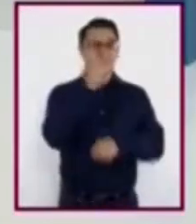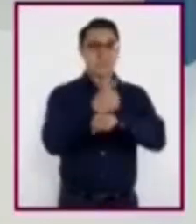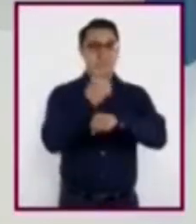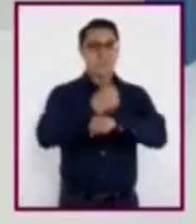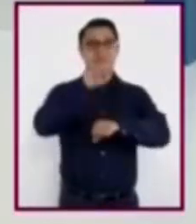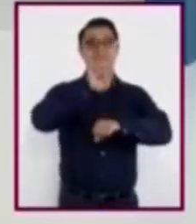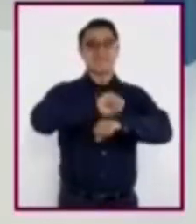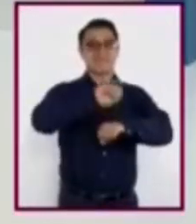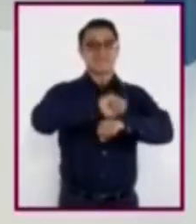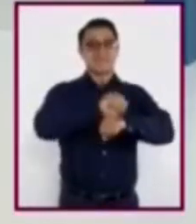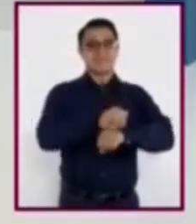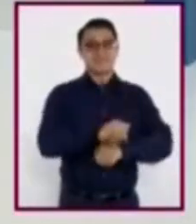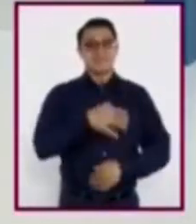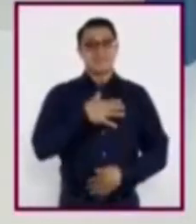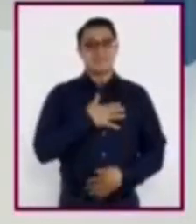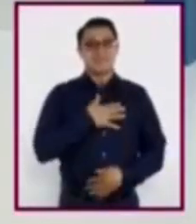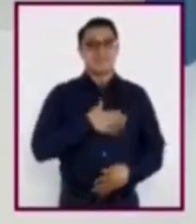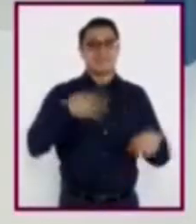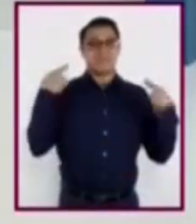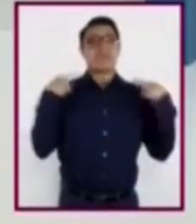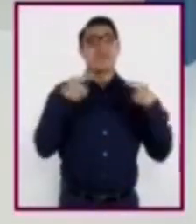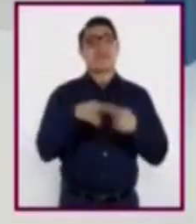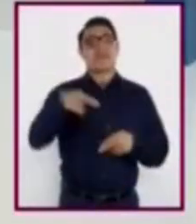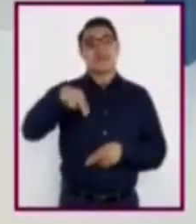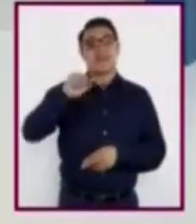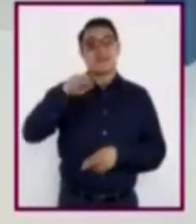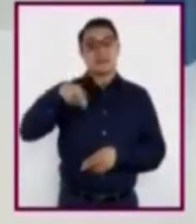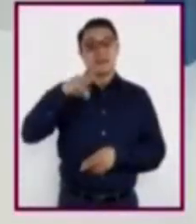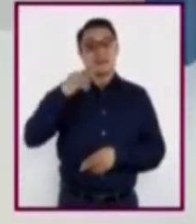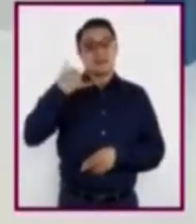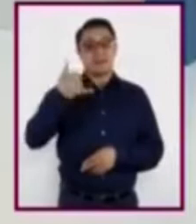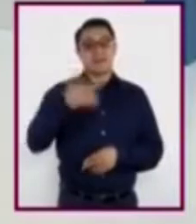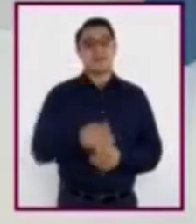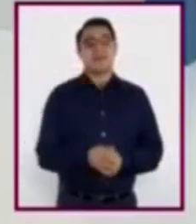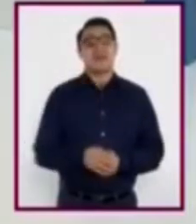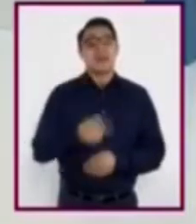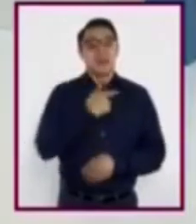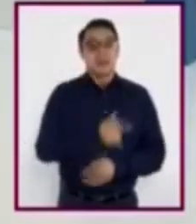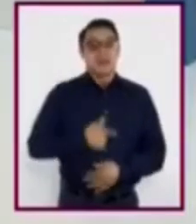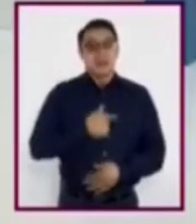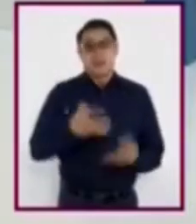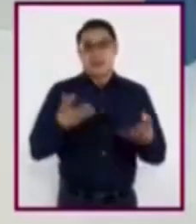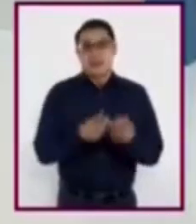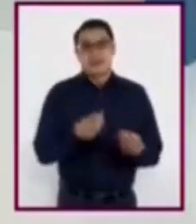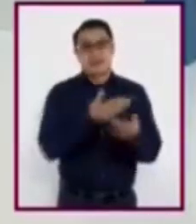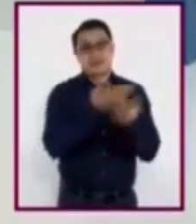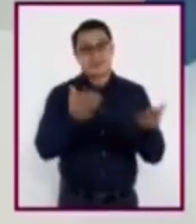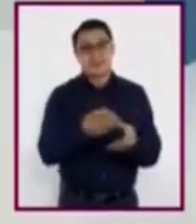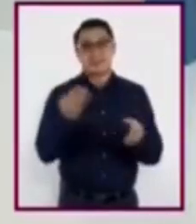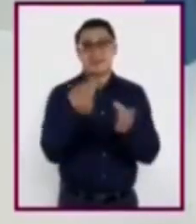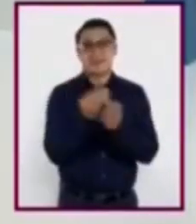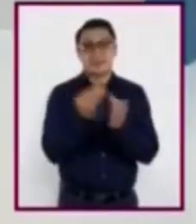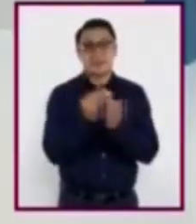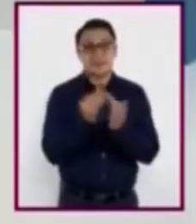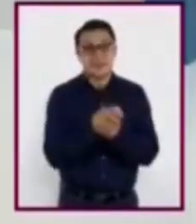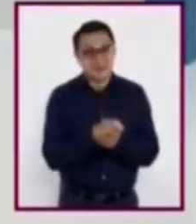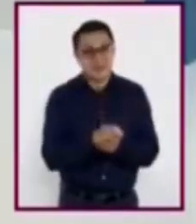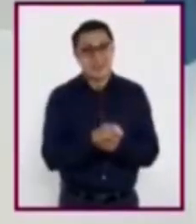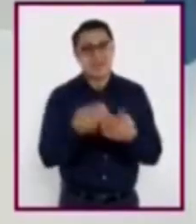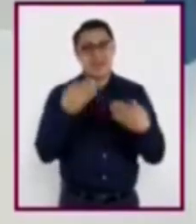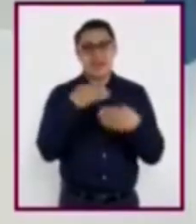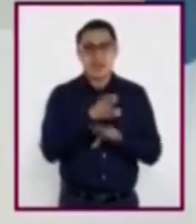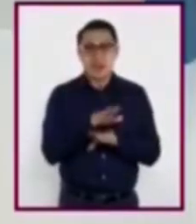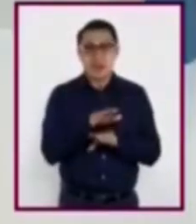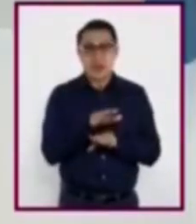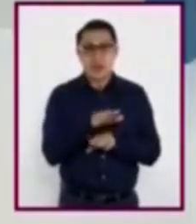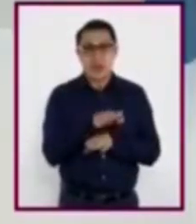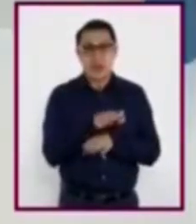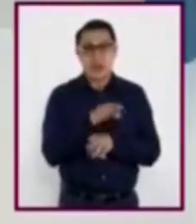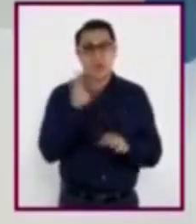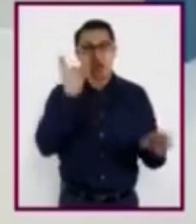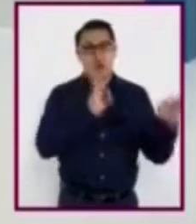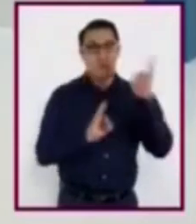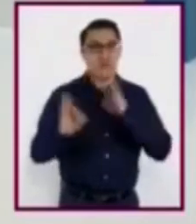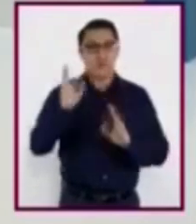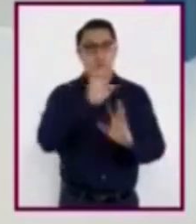formación